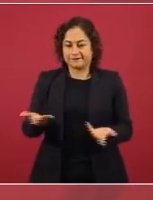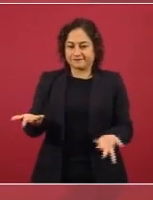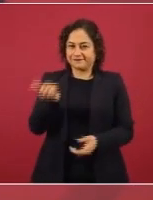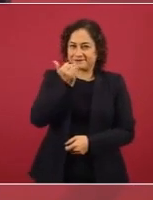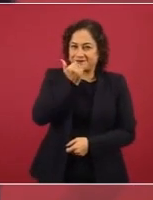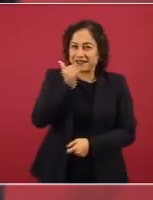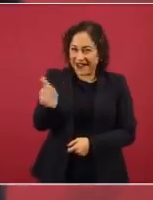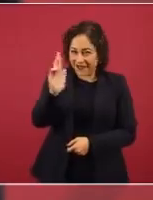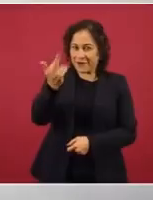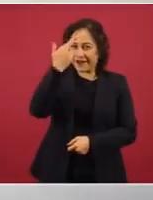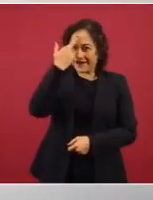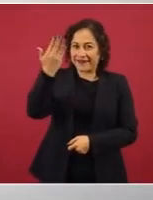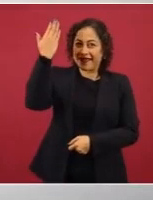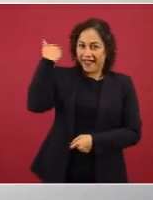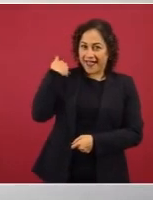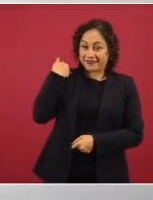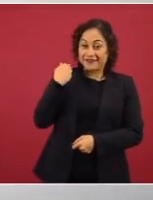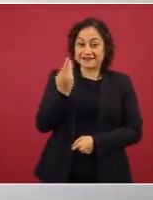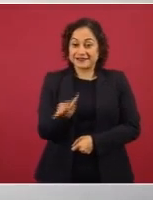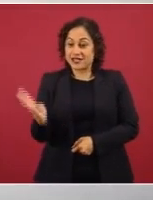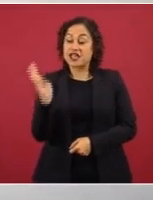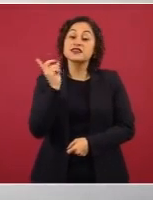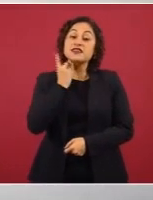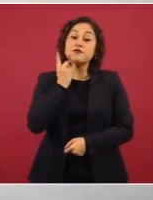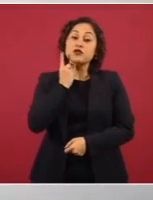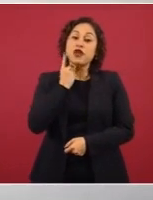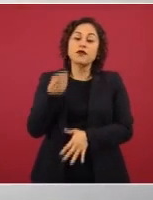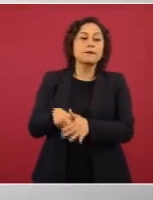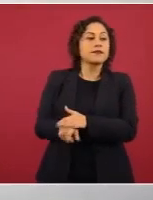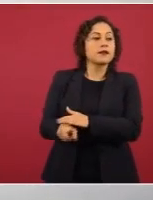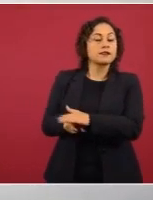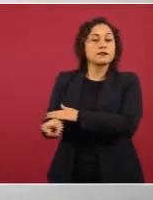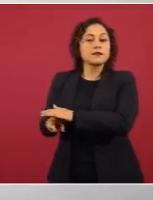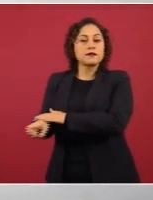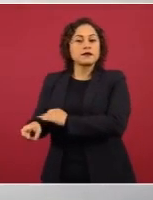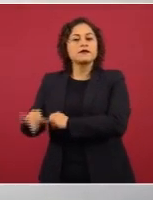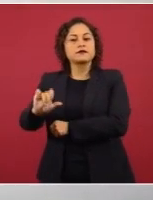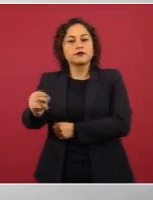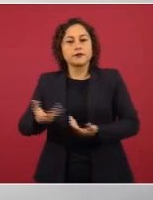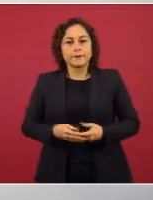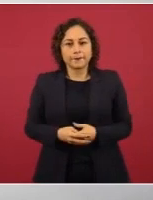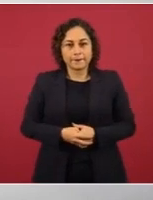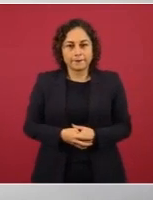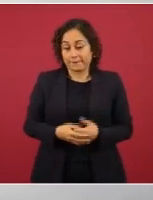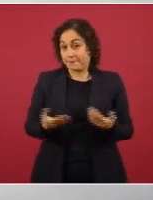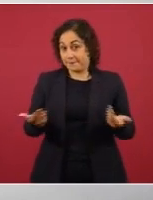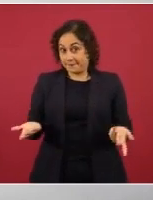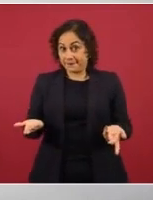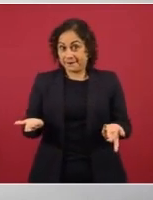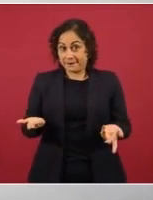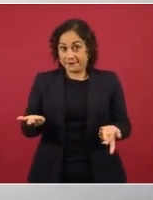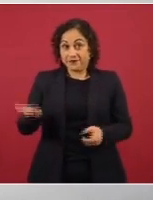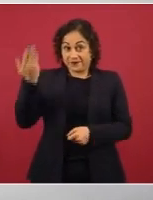su moche y así se repartían